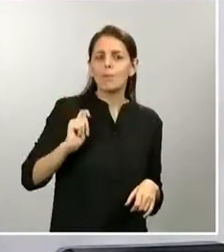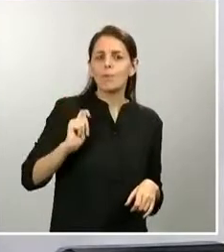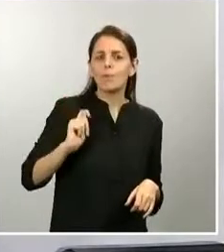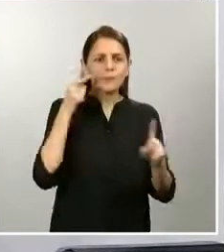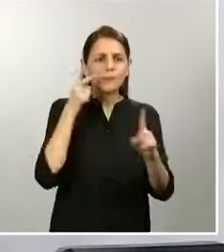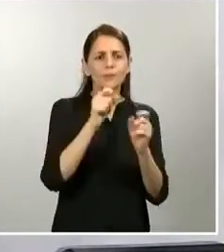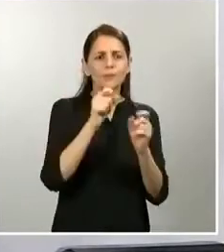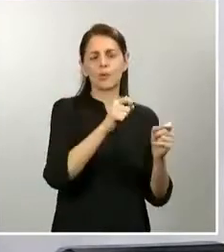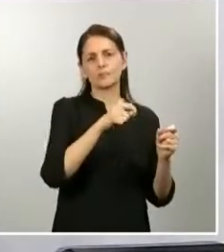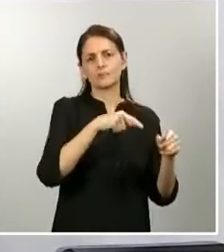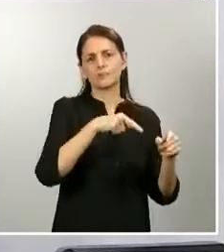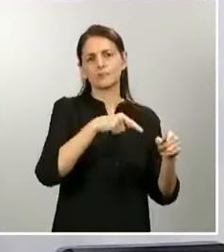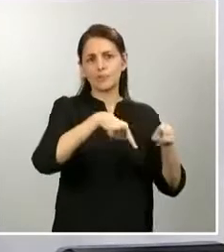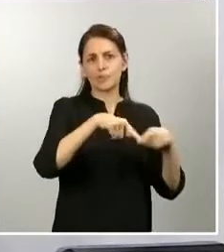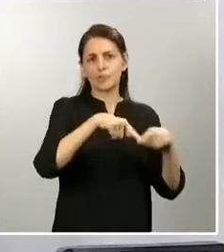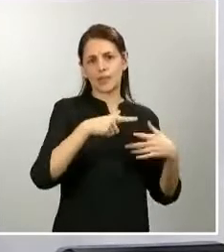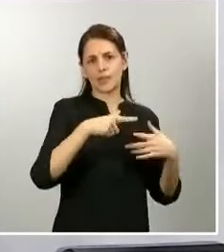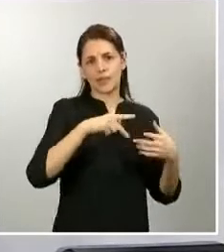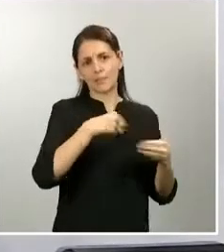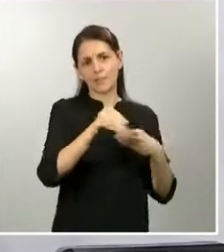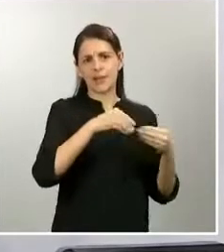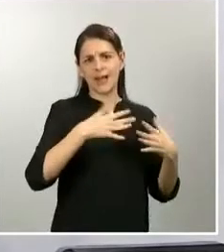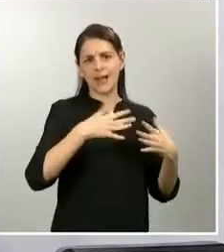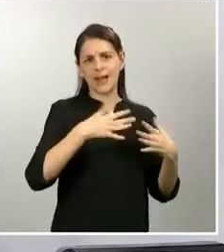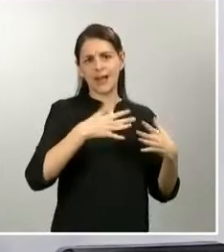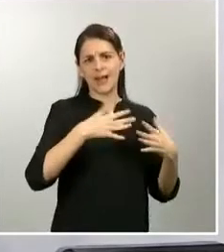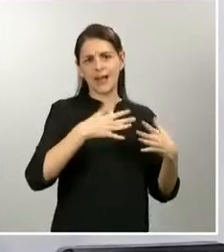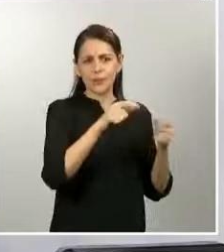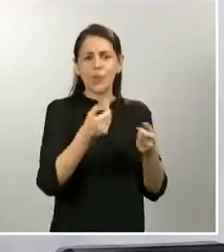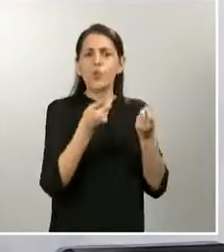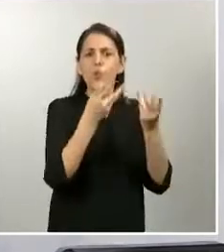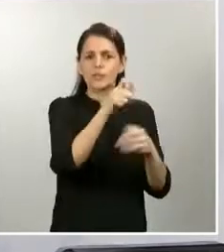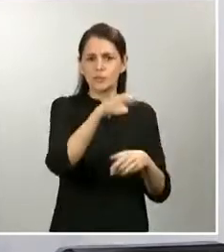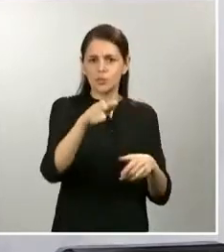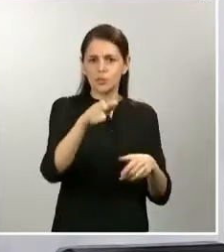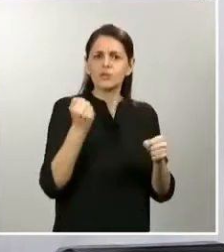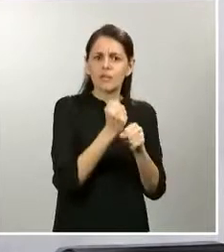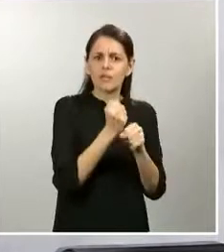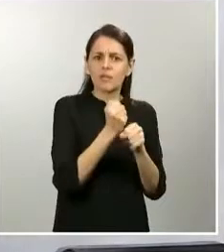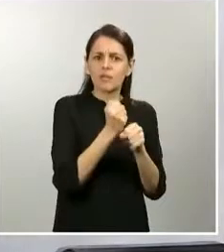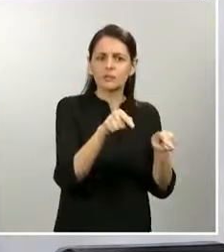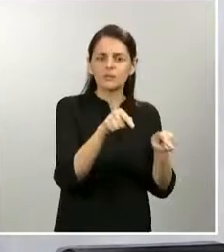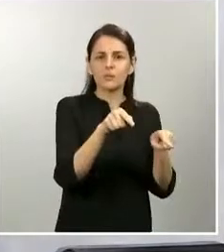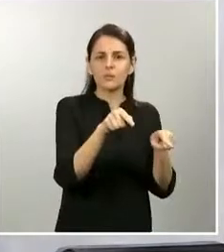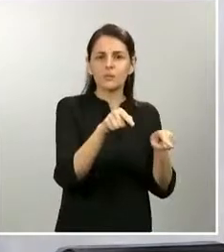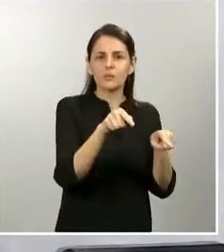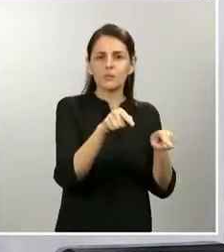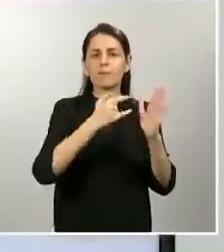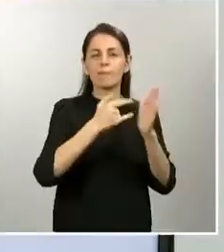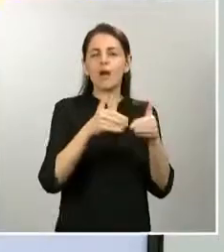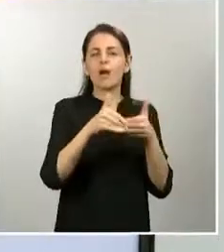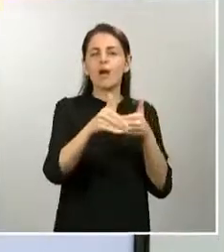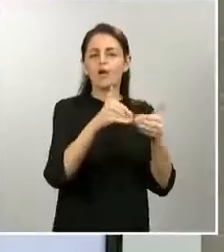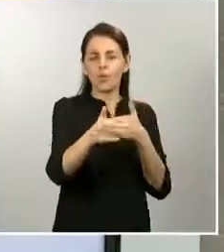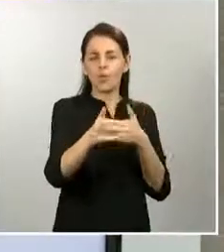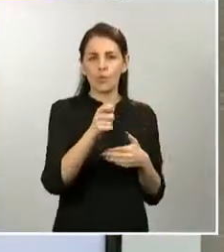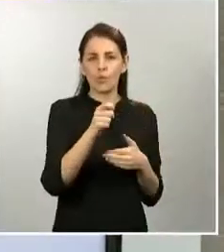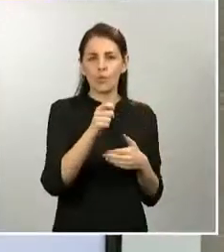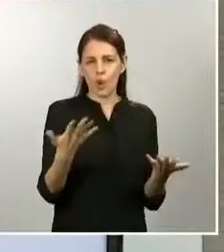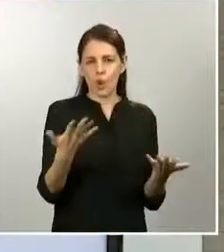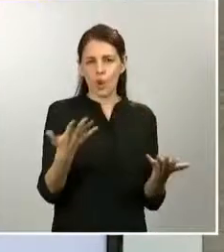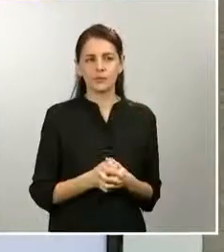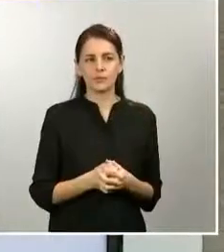operaciones hay en marcha para esta tarea? Si nos lo puede decir, general. Bueno, en primer lugar, no hay un número de